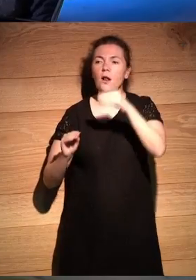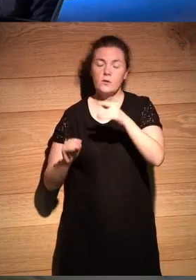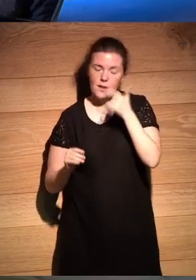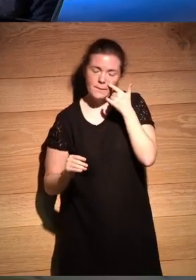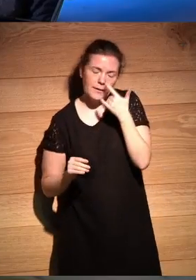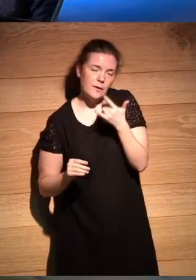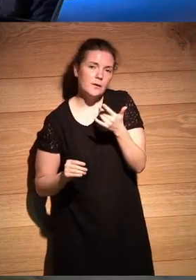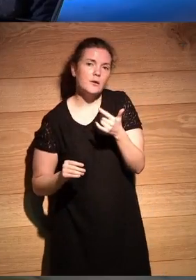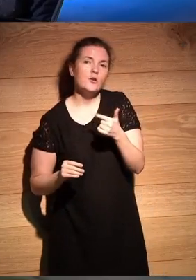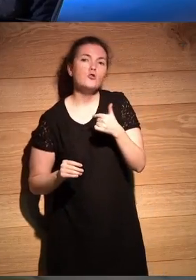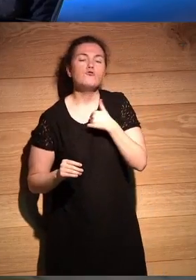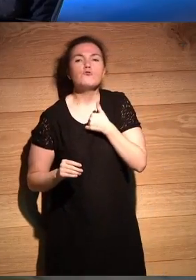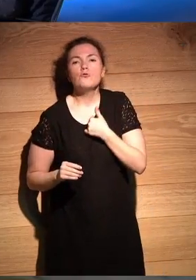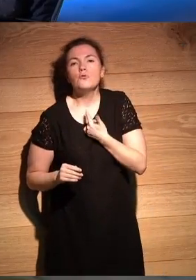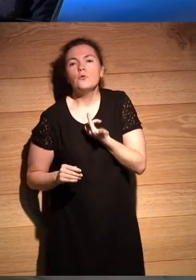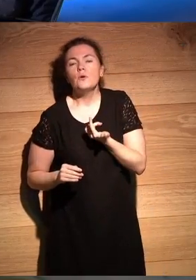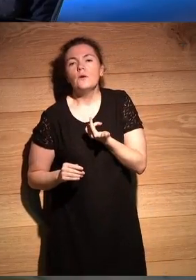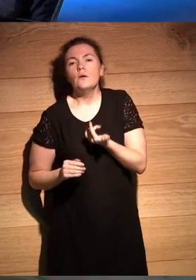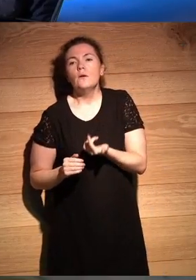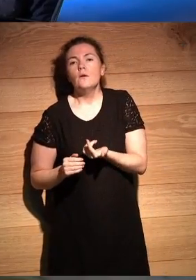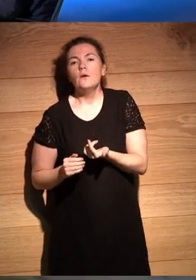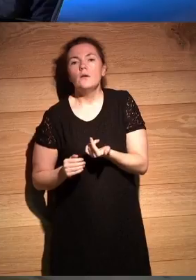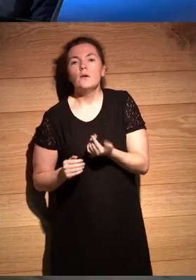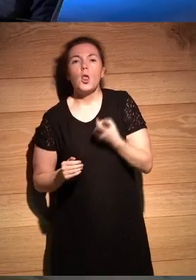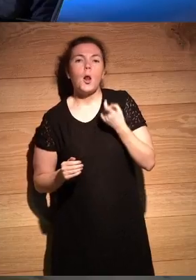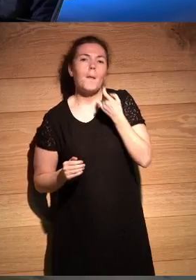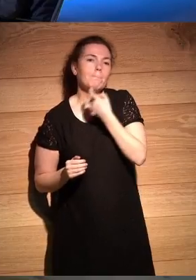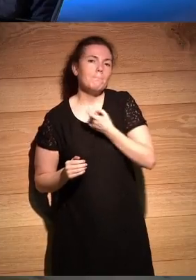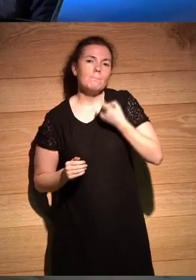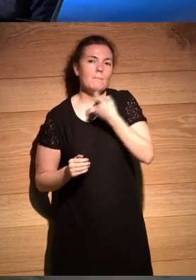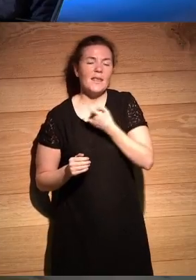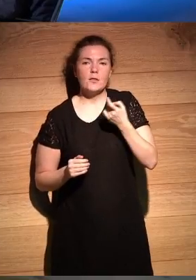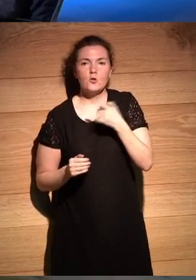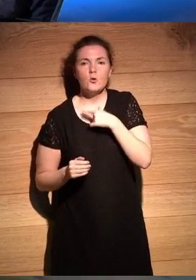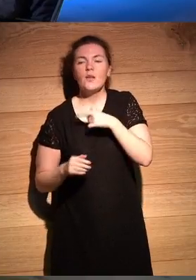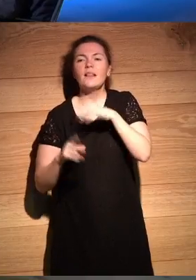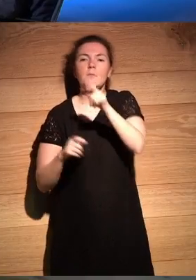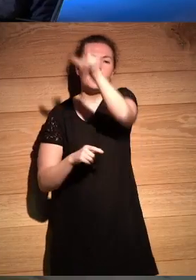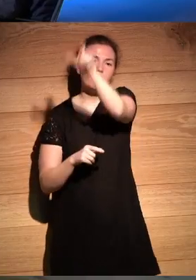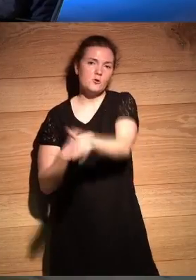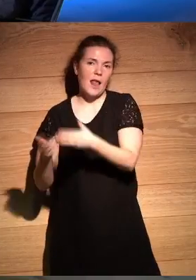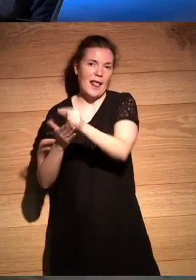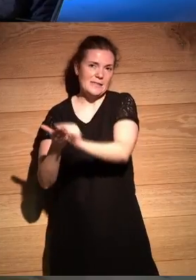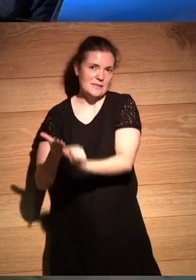yo soy muy mitomano fetichista en cuanto a la figura del escritor ¿no?